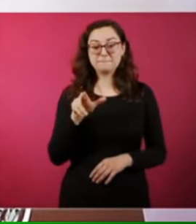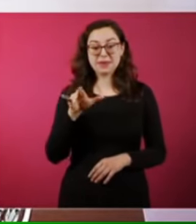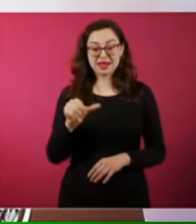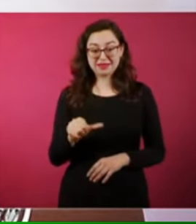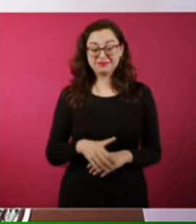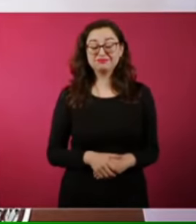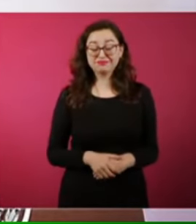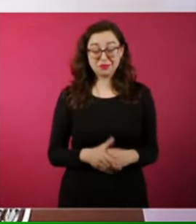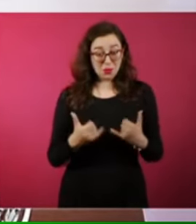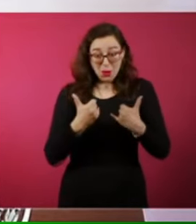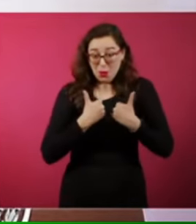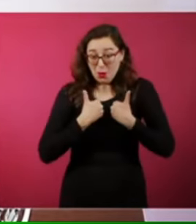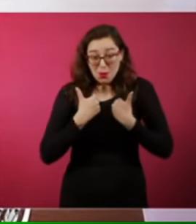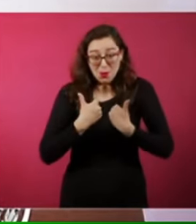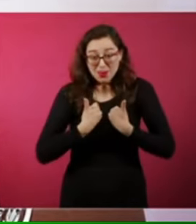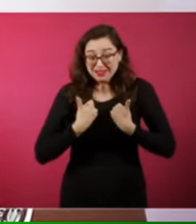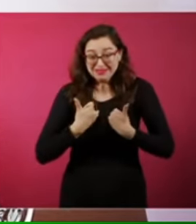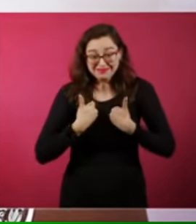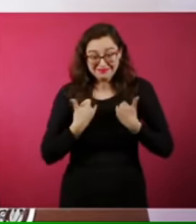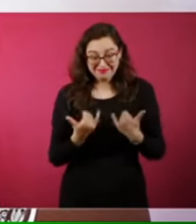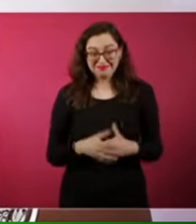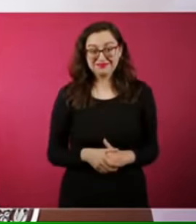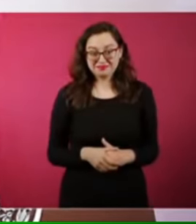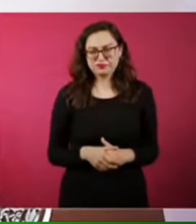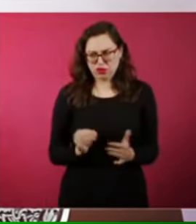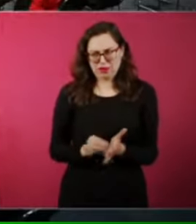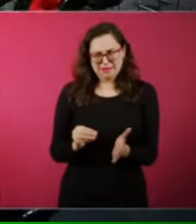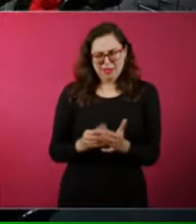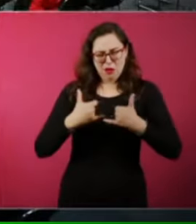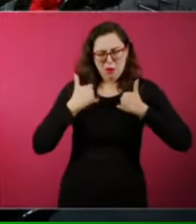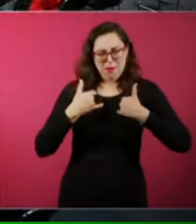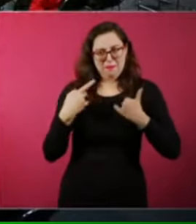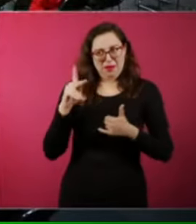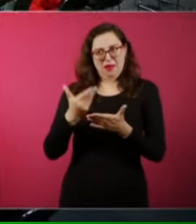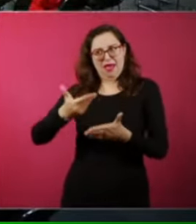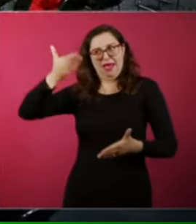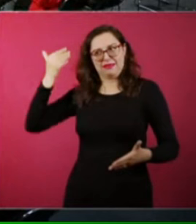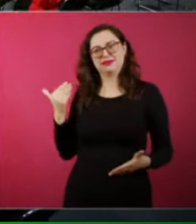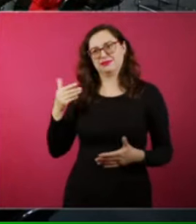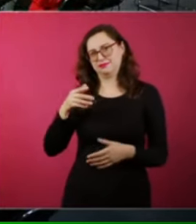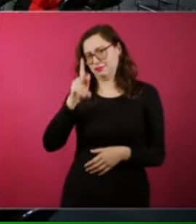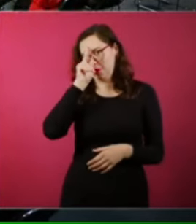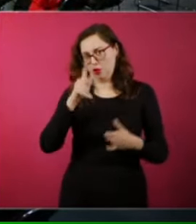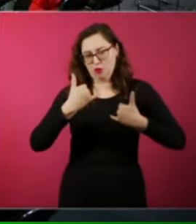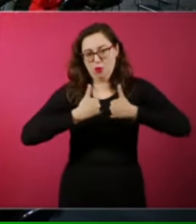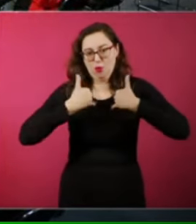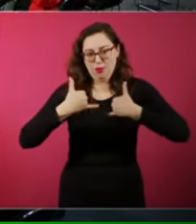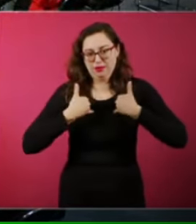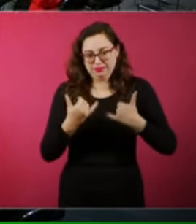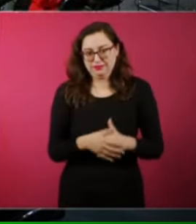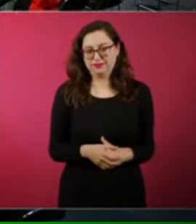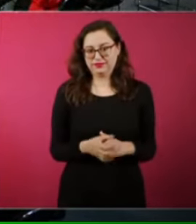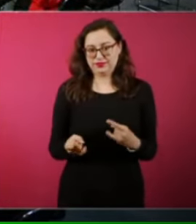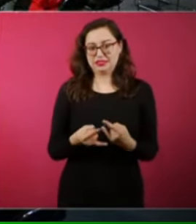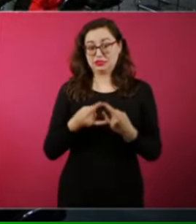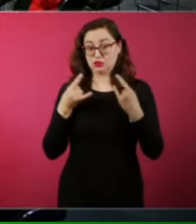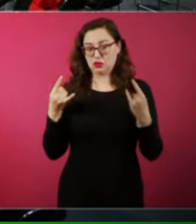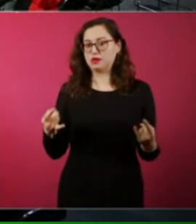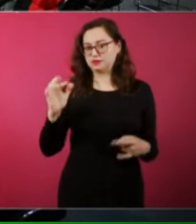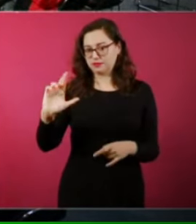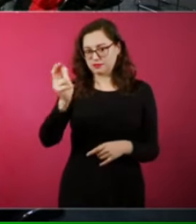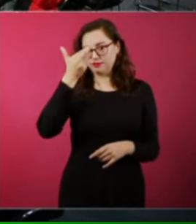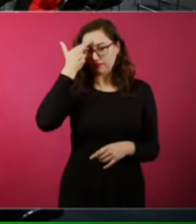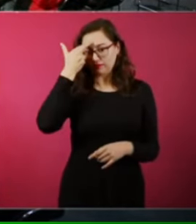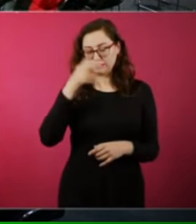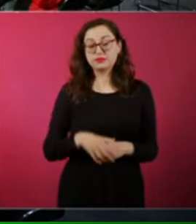más joven que, bueno, sigue siendo joven, pero esa es una anécdota y